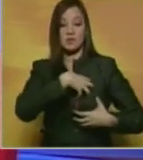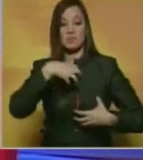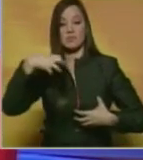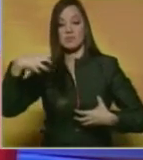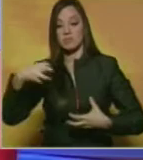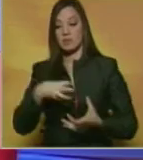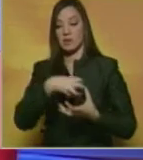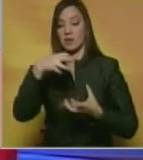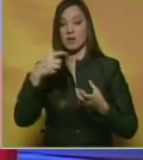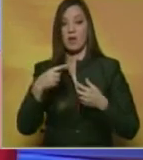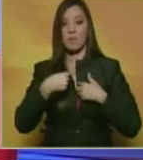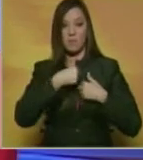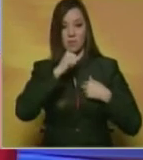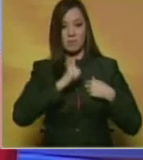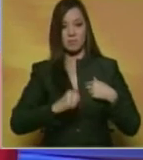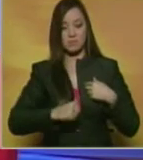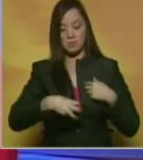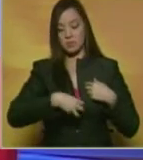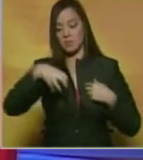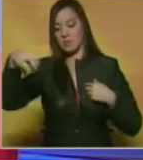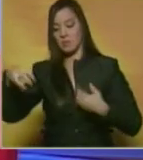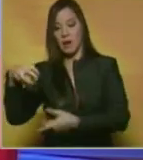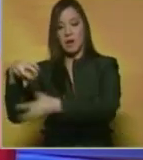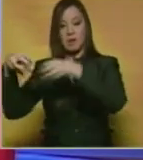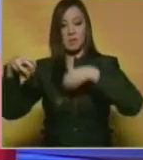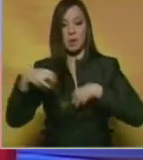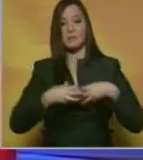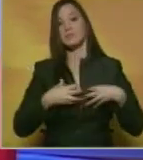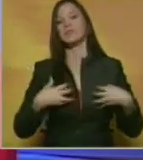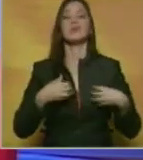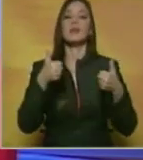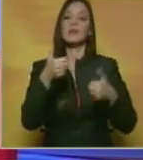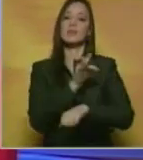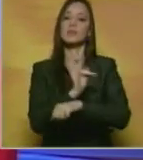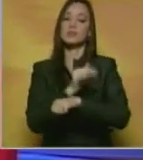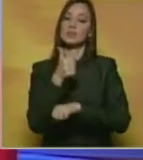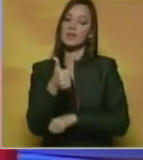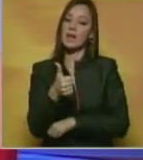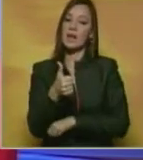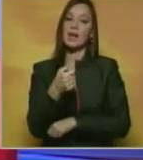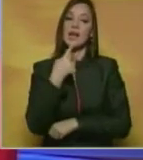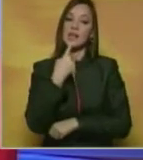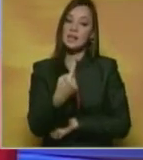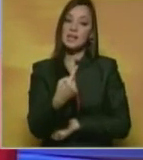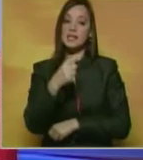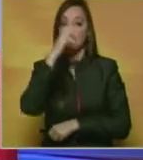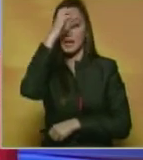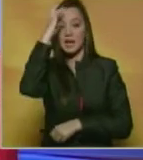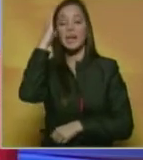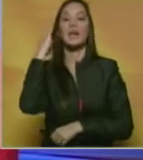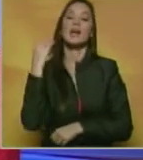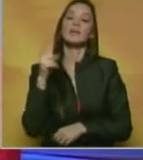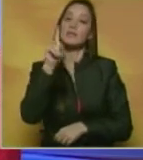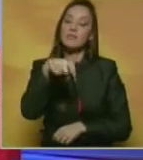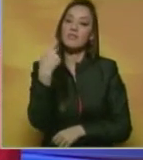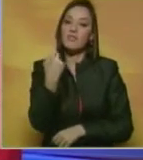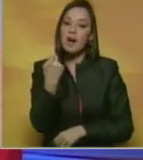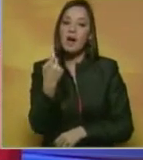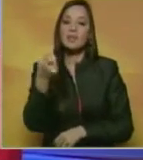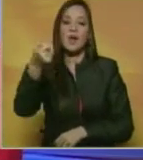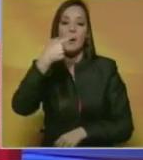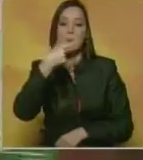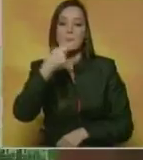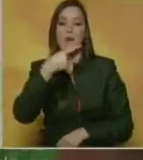Lirio Pérez nos dice que sus integrantes esperan que en manos del Estado aumenta el número de pacientes beneficiados y el suministro de medicinas a los